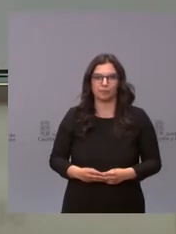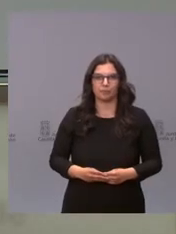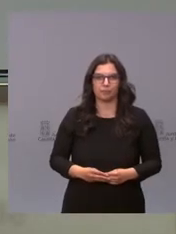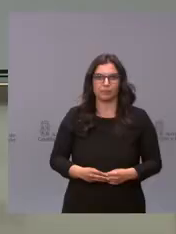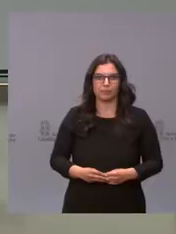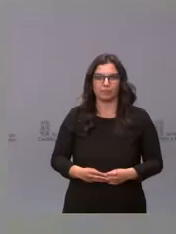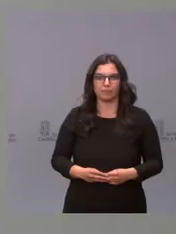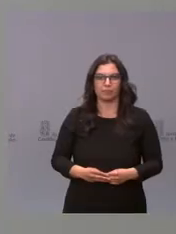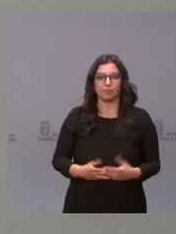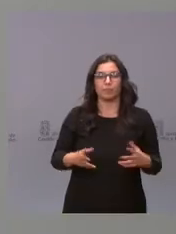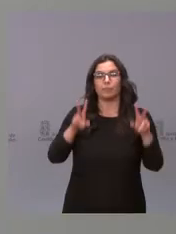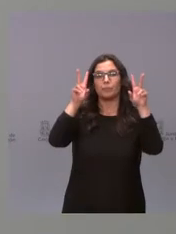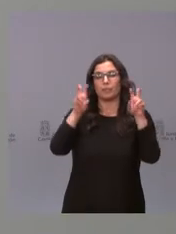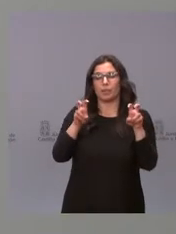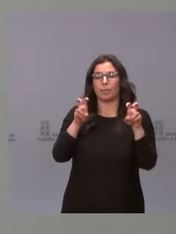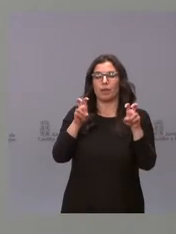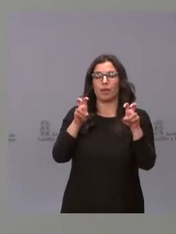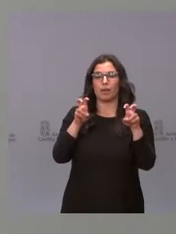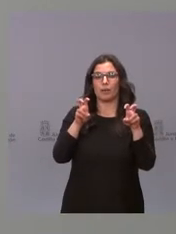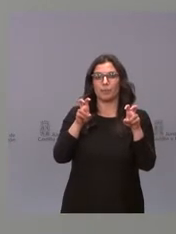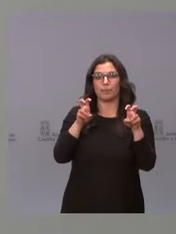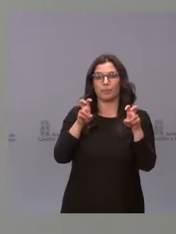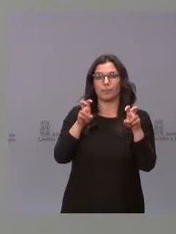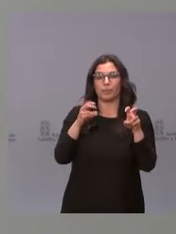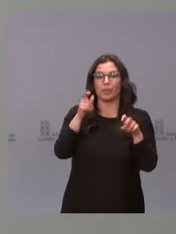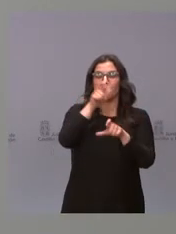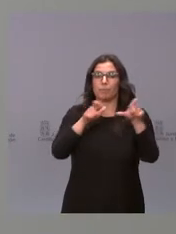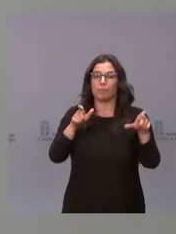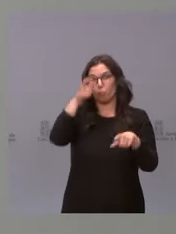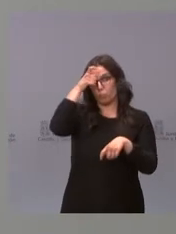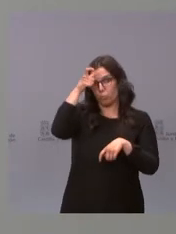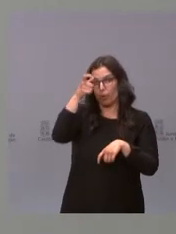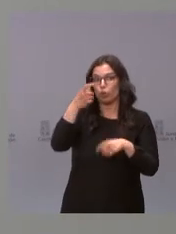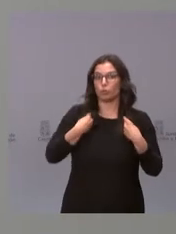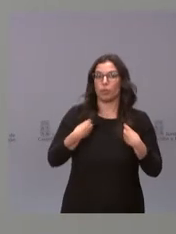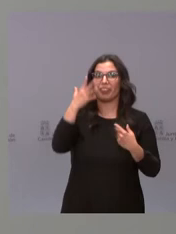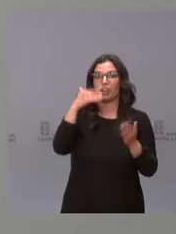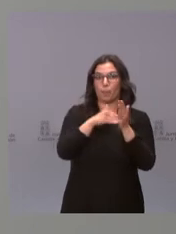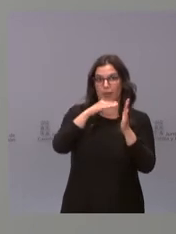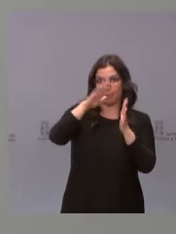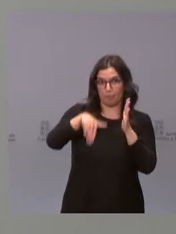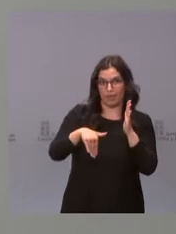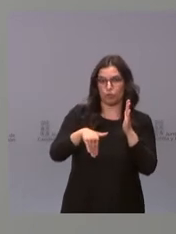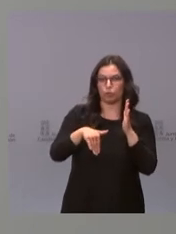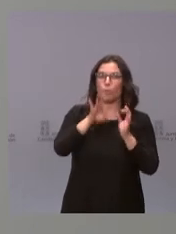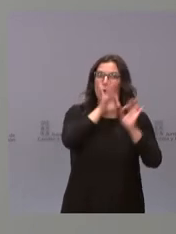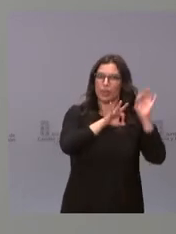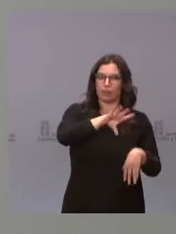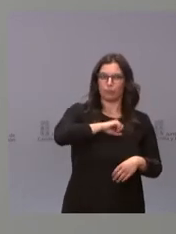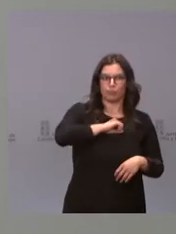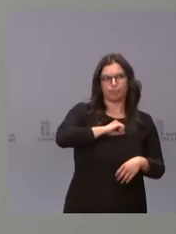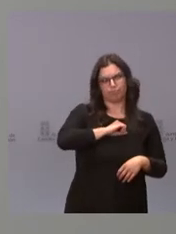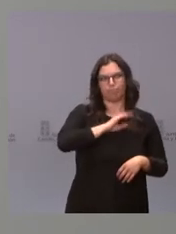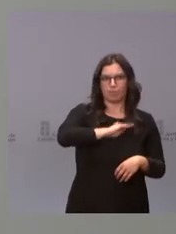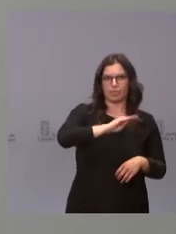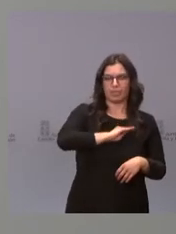Bueno, en relación a los sitios menores de 5.000 habitantes donde tenemos incidencias altas, aparte de